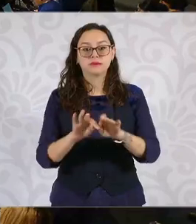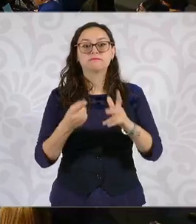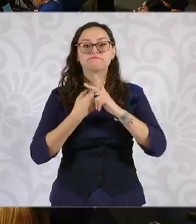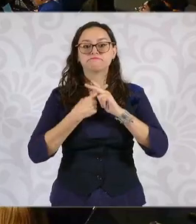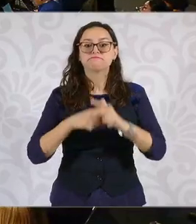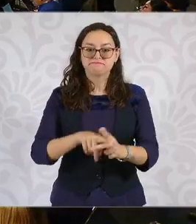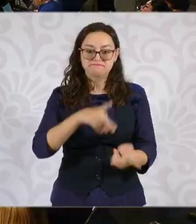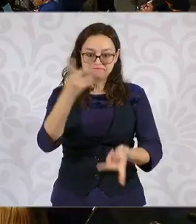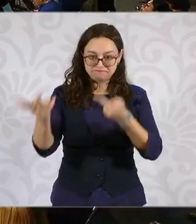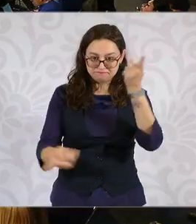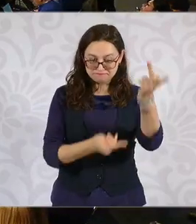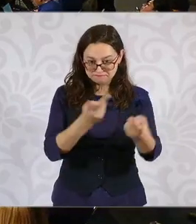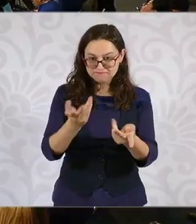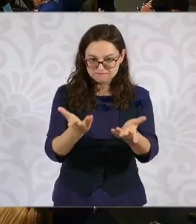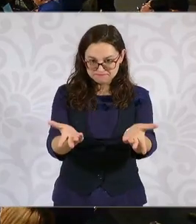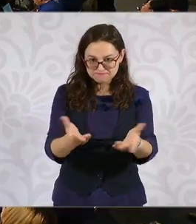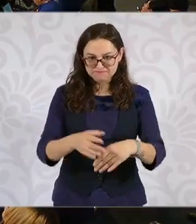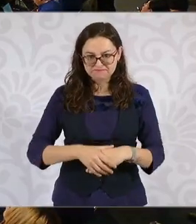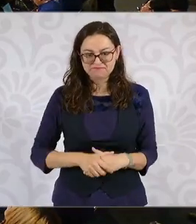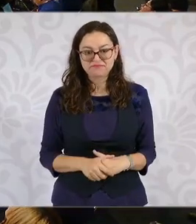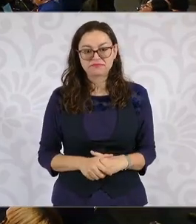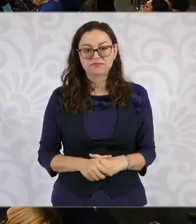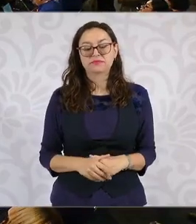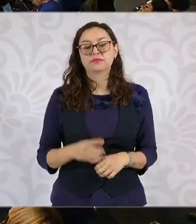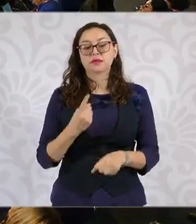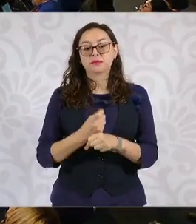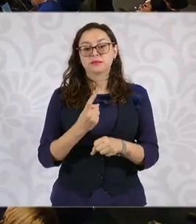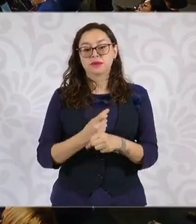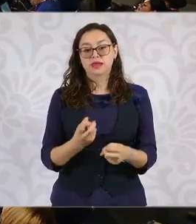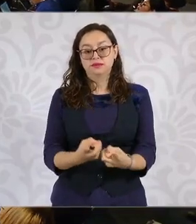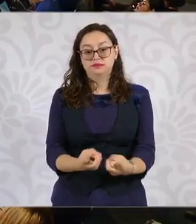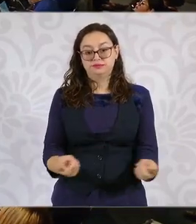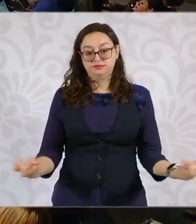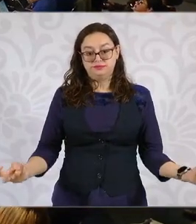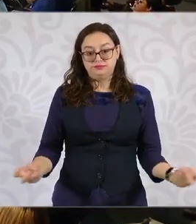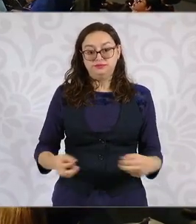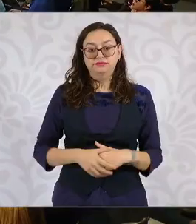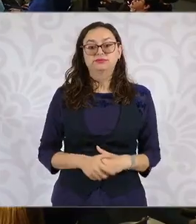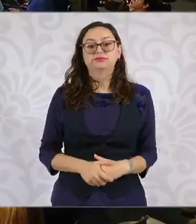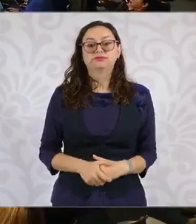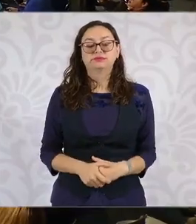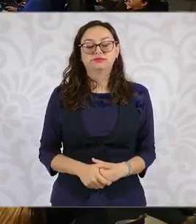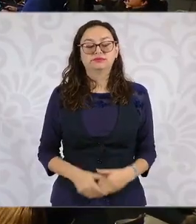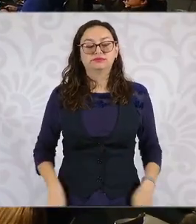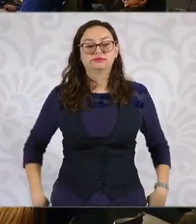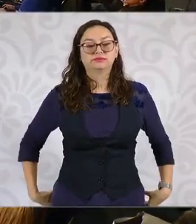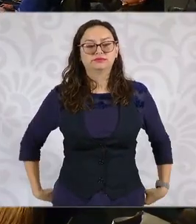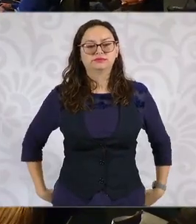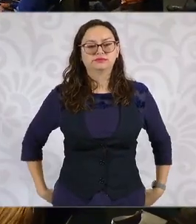las preguntas. Bueno, primera fila creo. A ver acá.